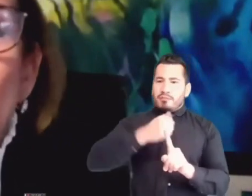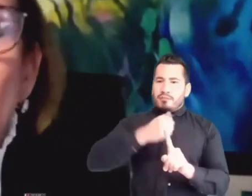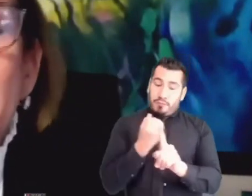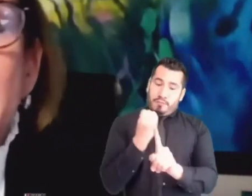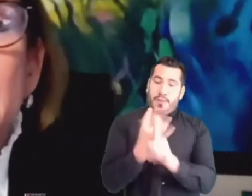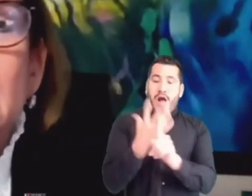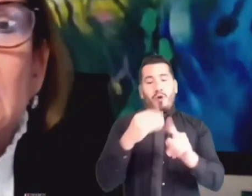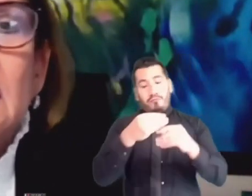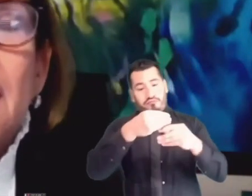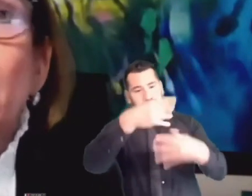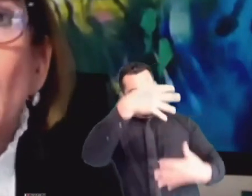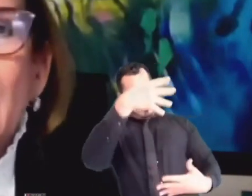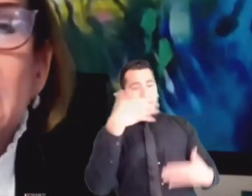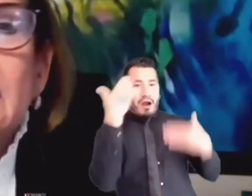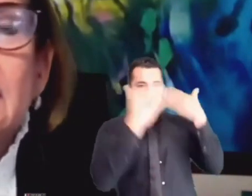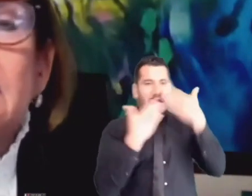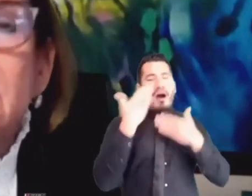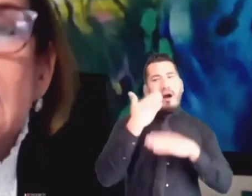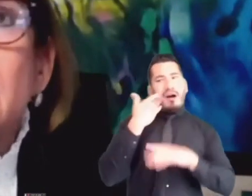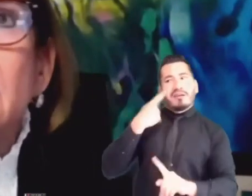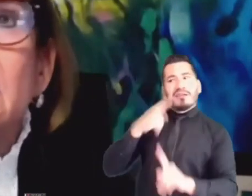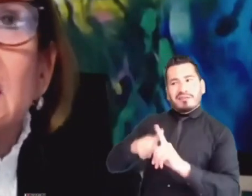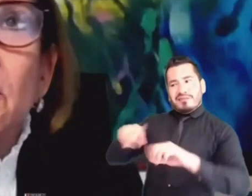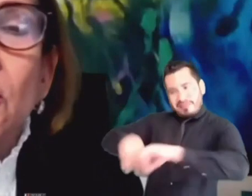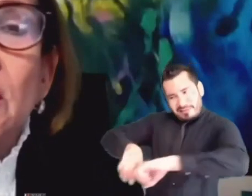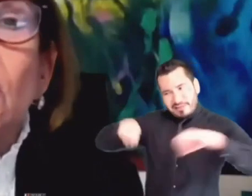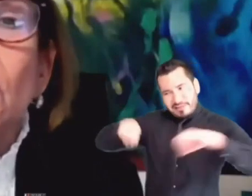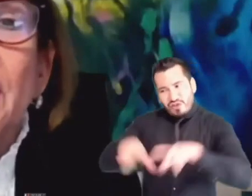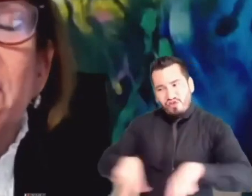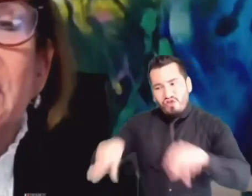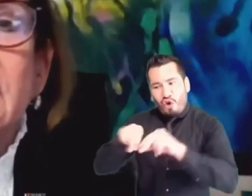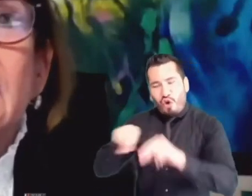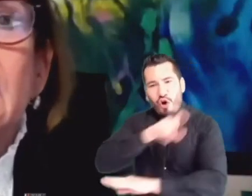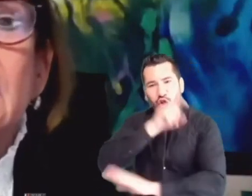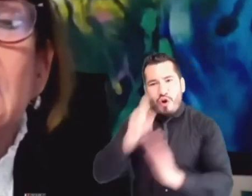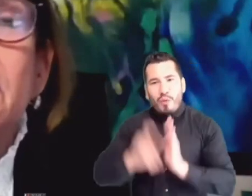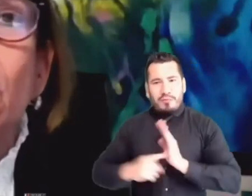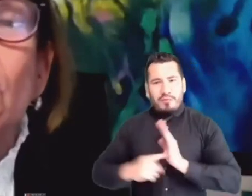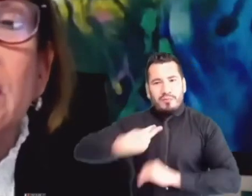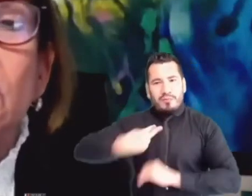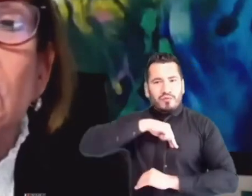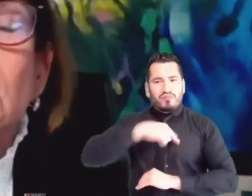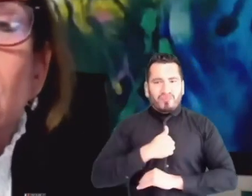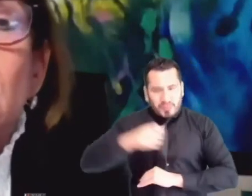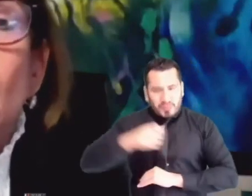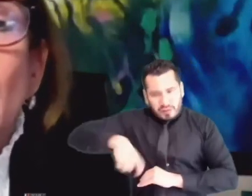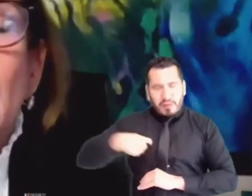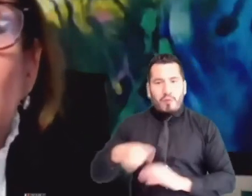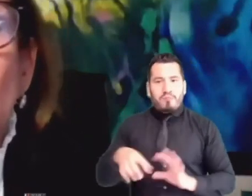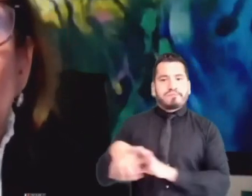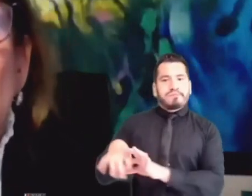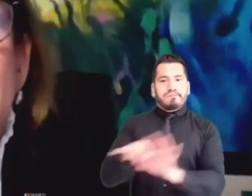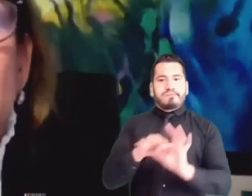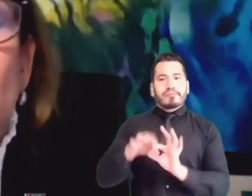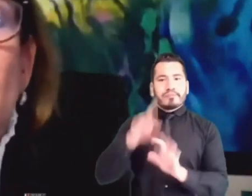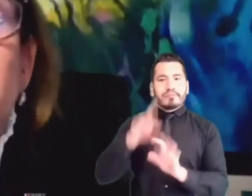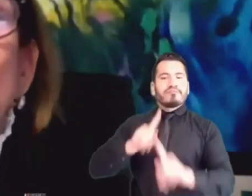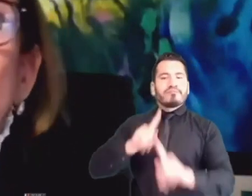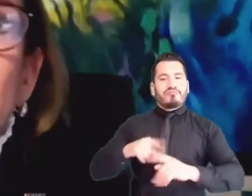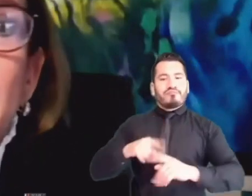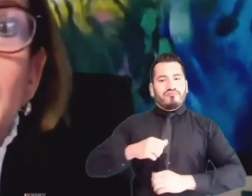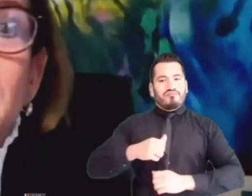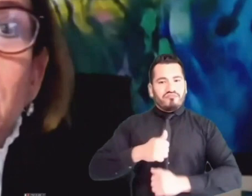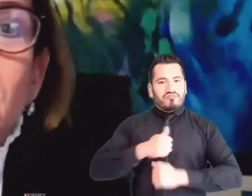sociedad completa la problemática y que entienda que tenemos que unirnos para enfrentarla y por lo menos, si no logramos solucionarla del todo,